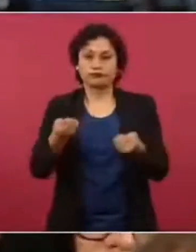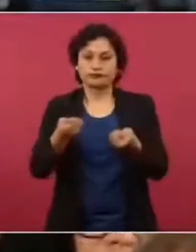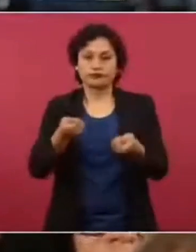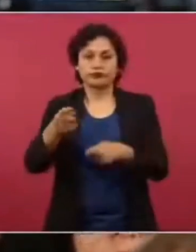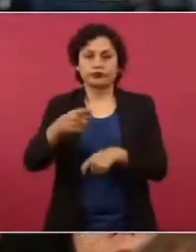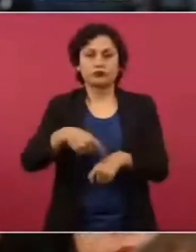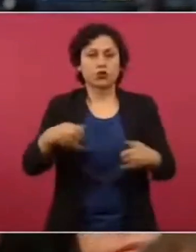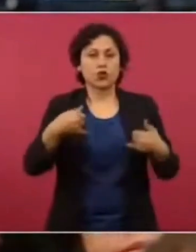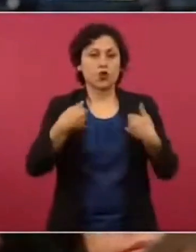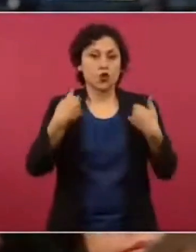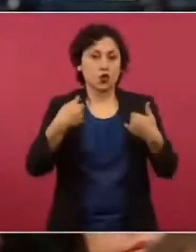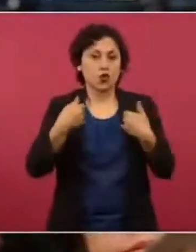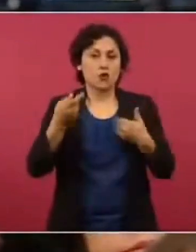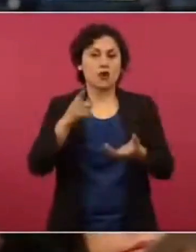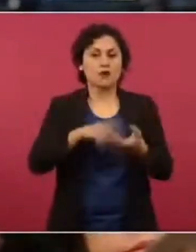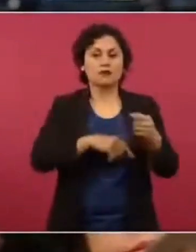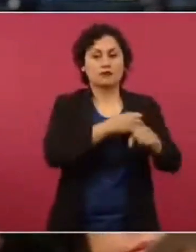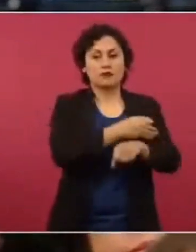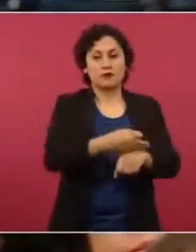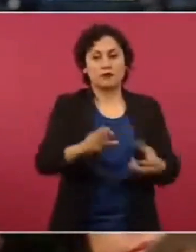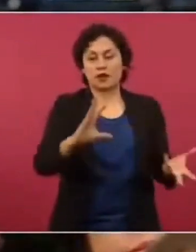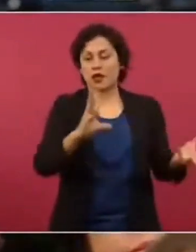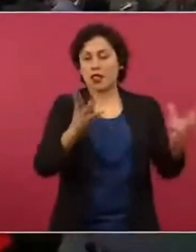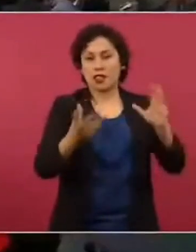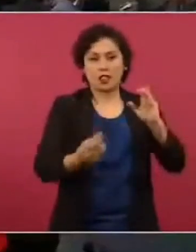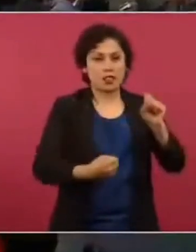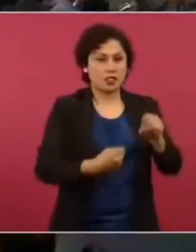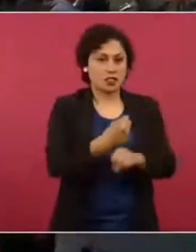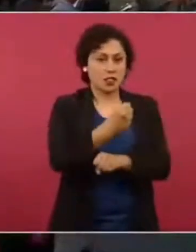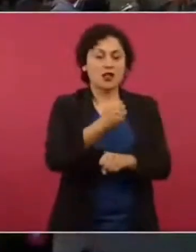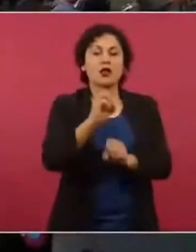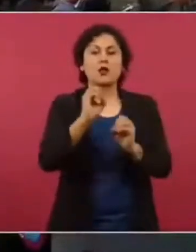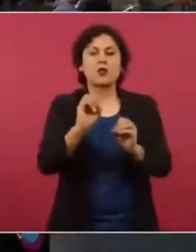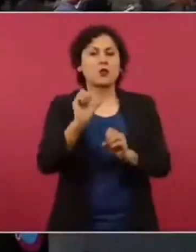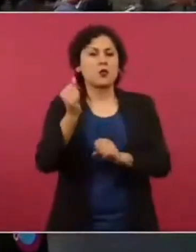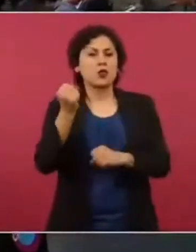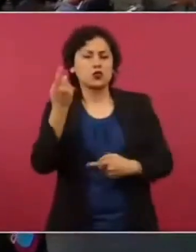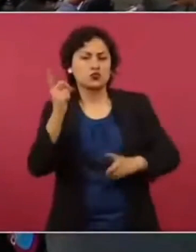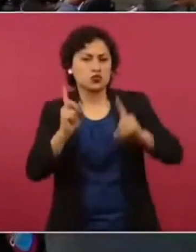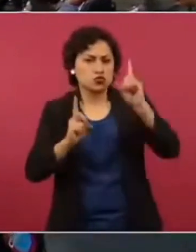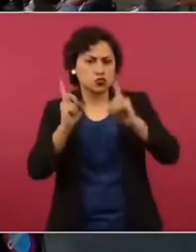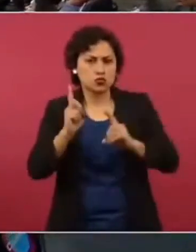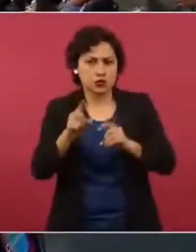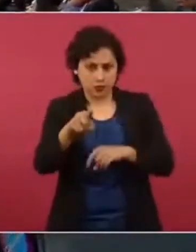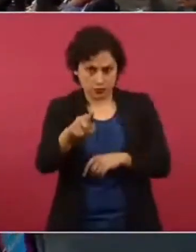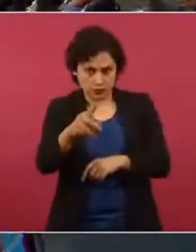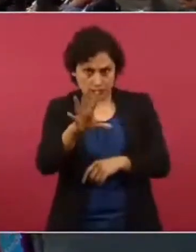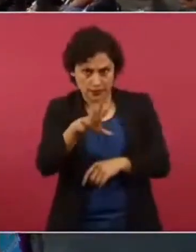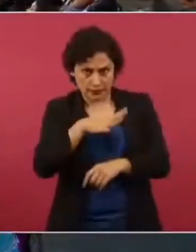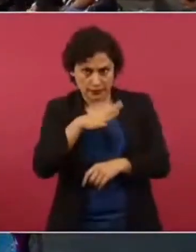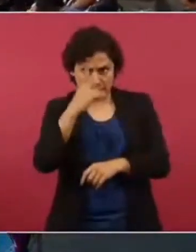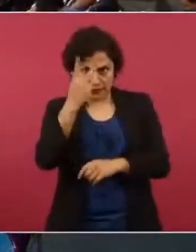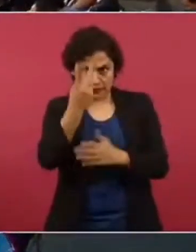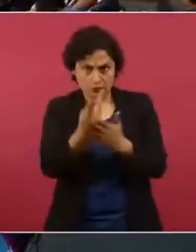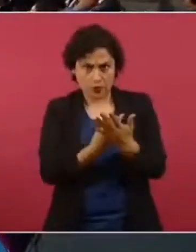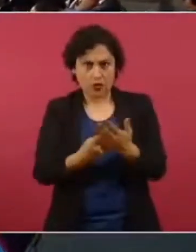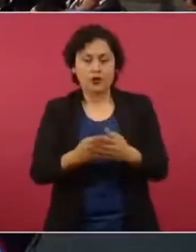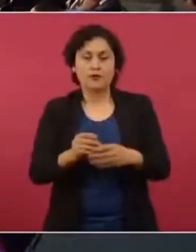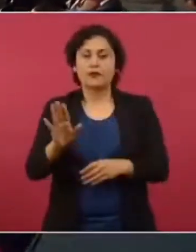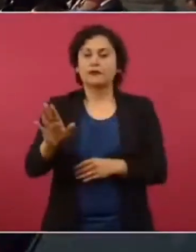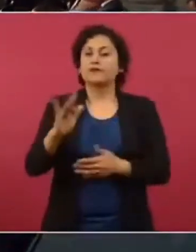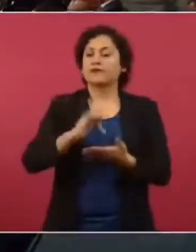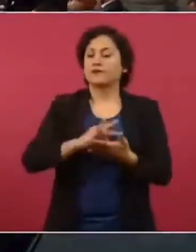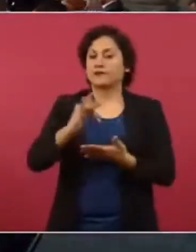que a lo mejor tiene violencia intrafamiliar o tiene alguna otra inquietud. ¿Usted ya tiene pensado ese programa? Muchas gracias por la